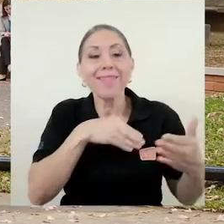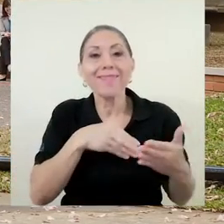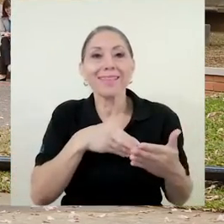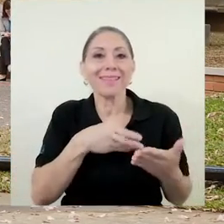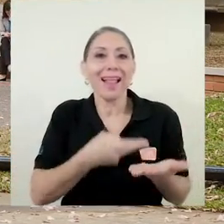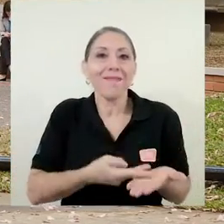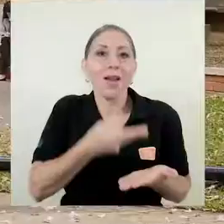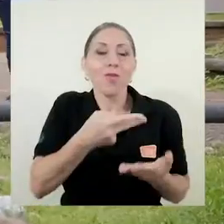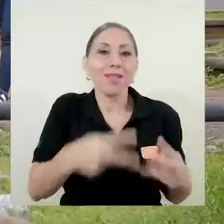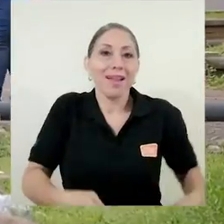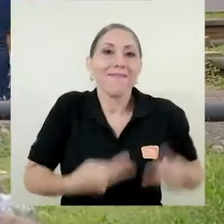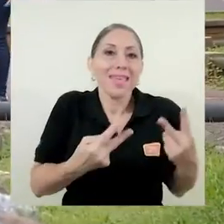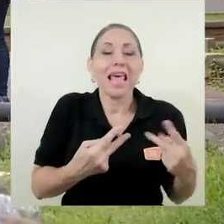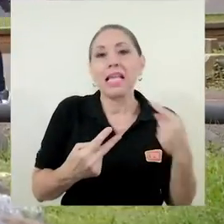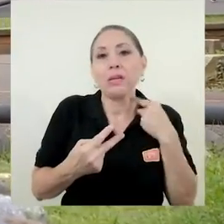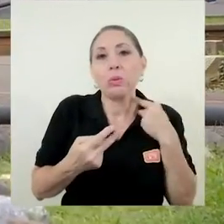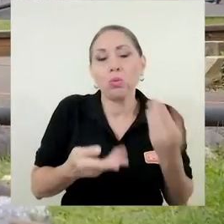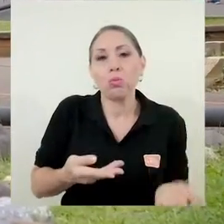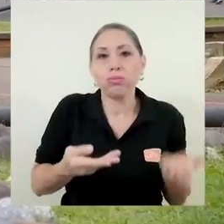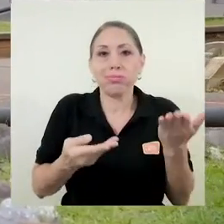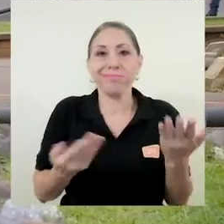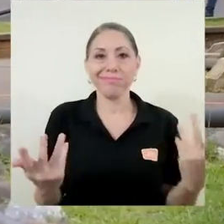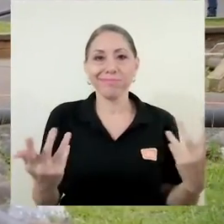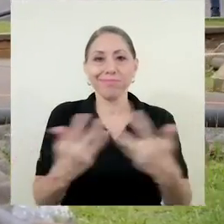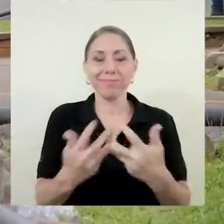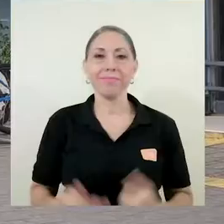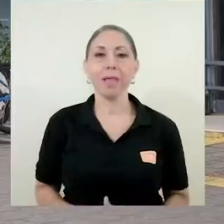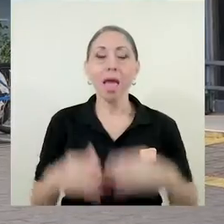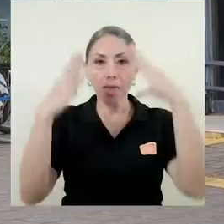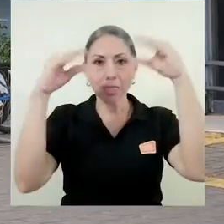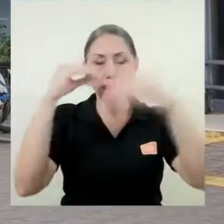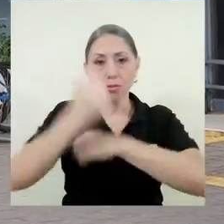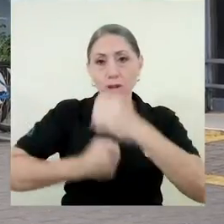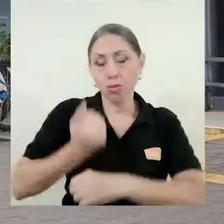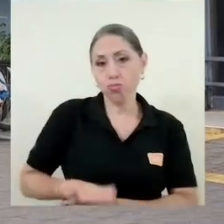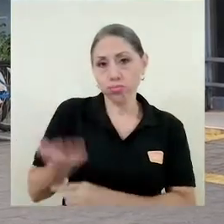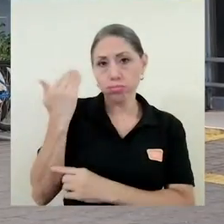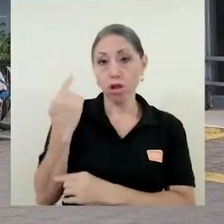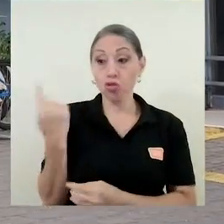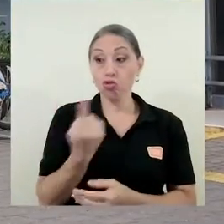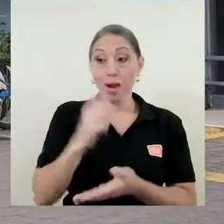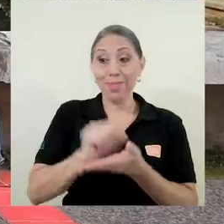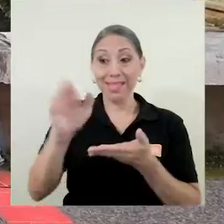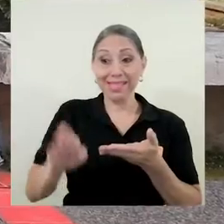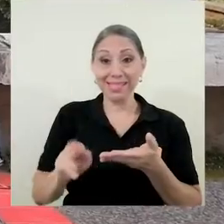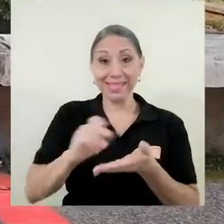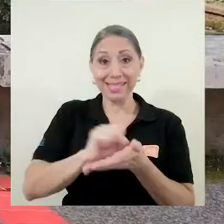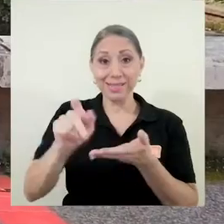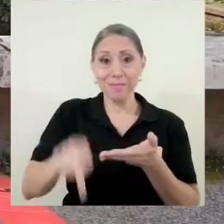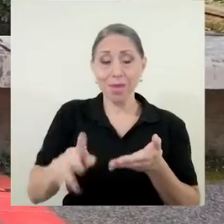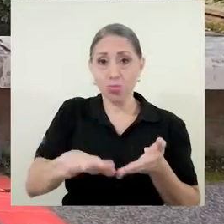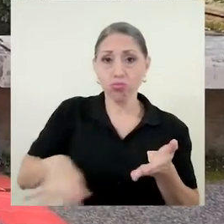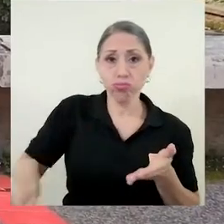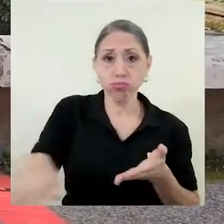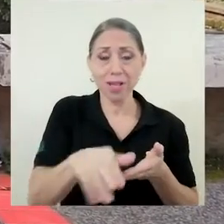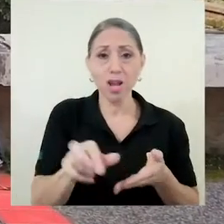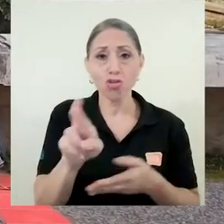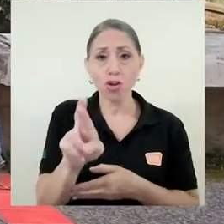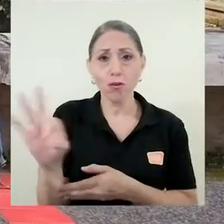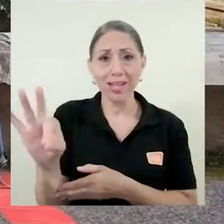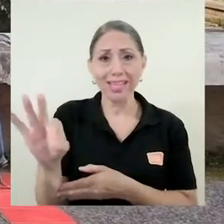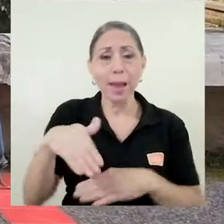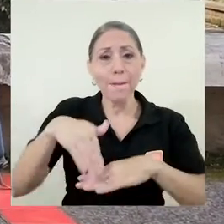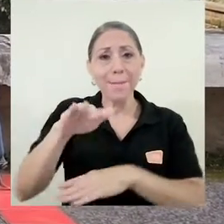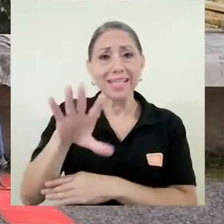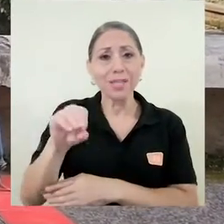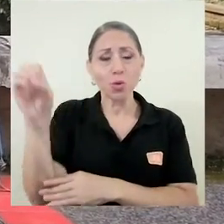en el costo de vida. De acuerdo con datos del 2019, solo en la sede Rodrigo Facio, más de un 50% de la